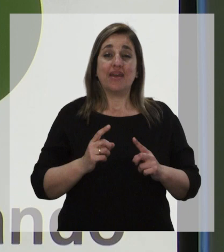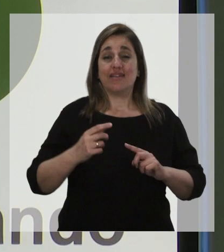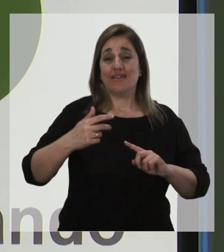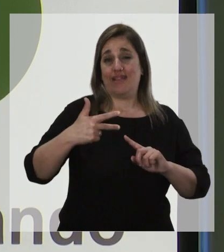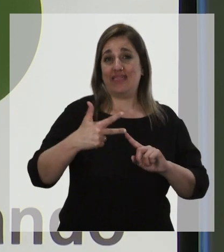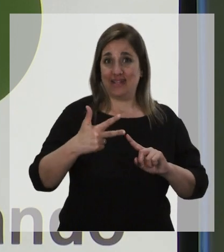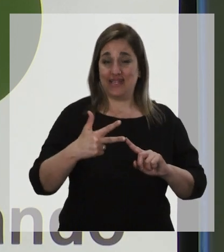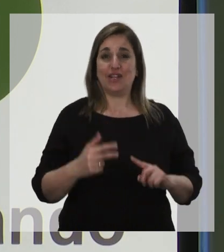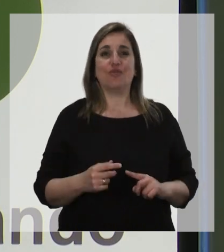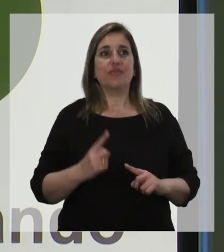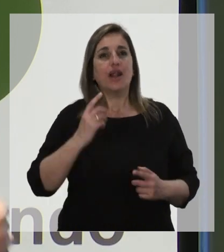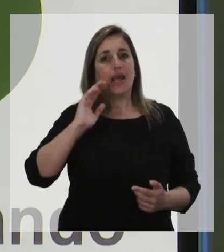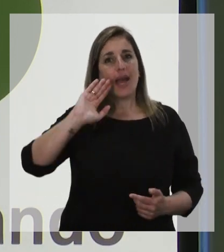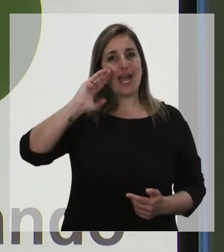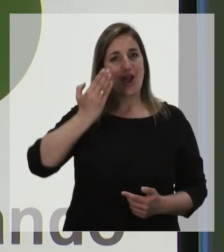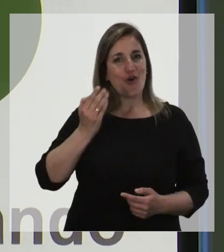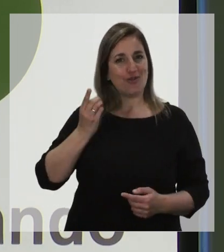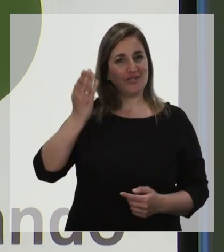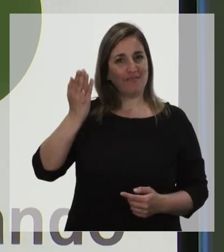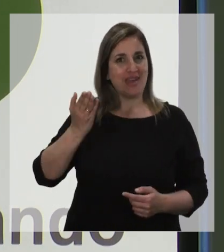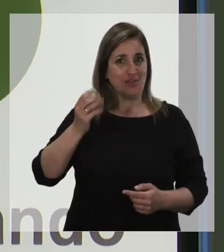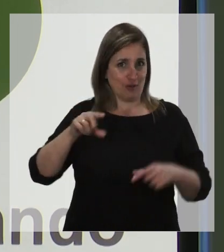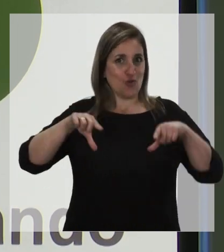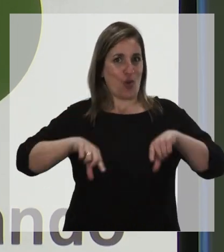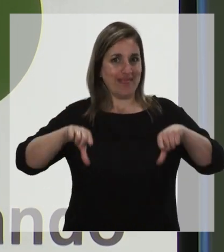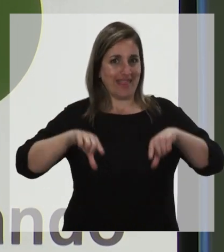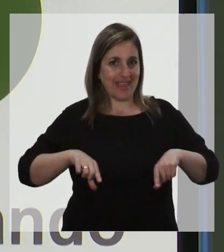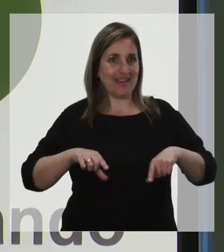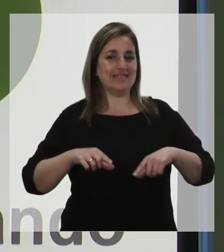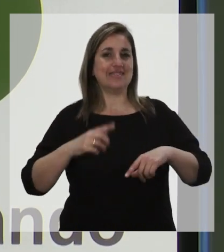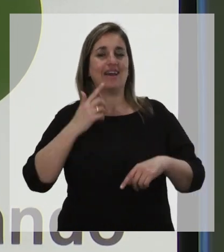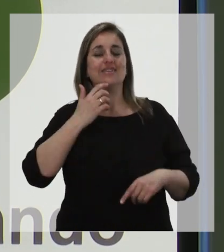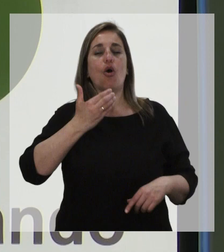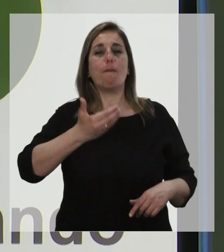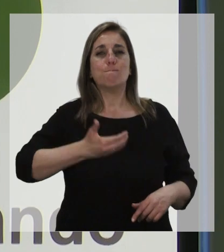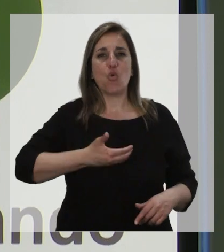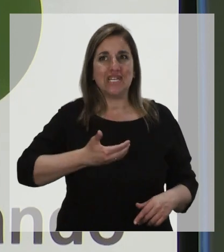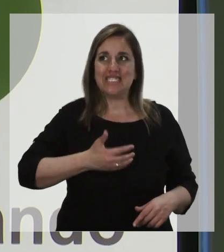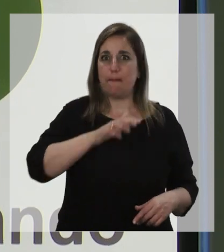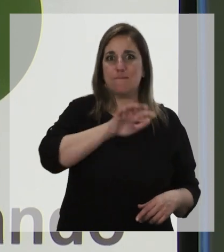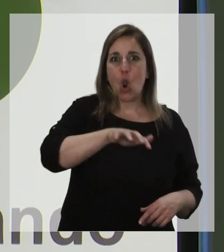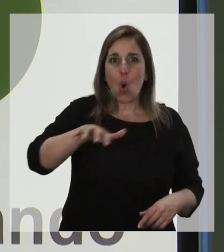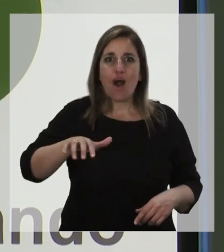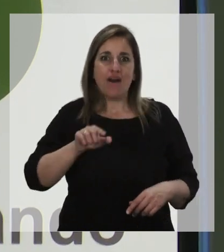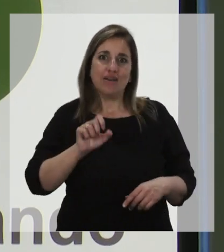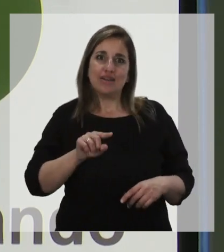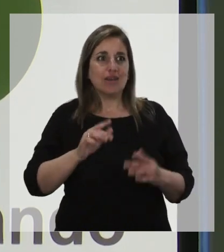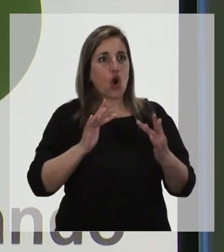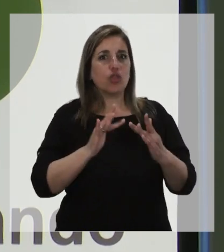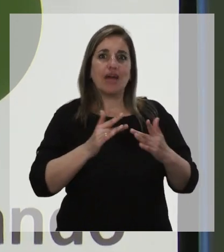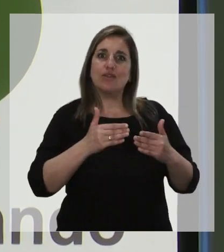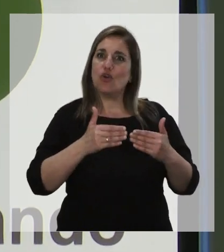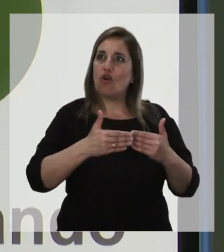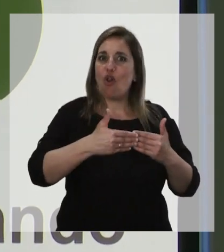Tercero, el reconocimiento a las intendencias, a los municipios, que son los gobernantes más